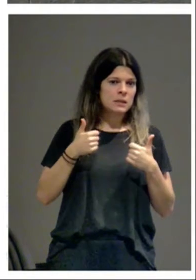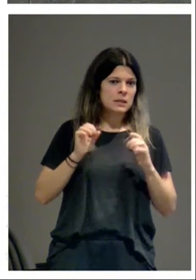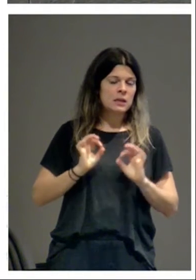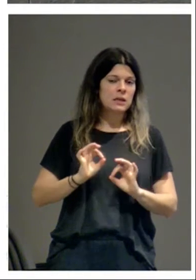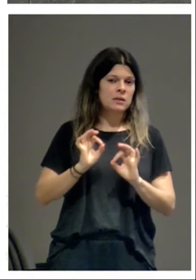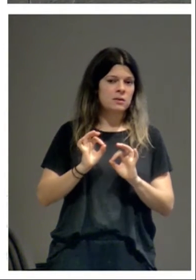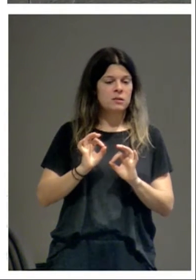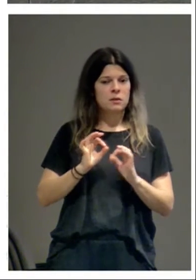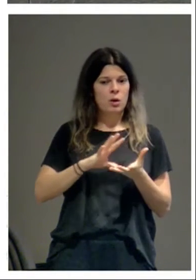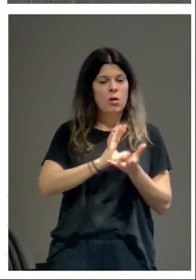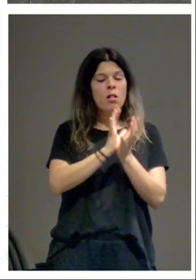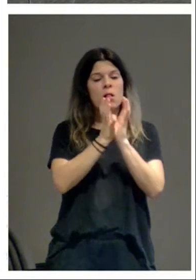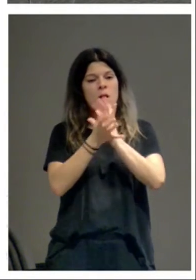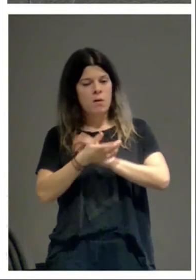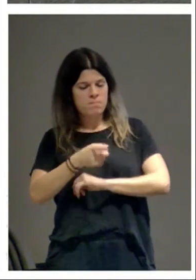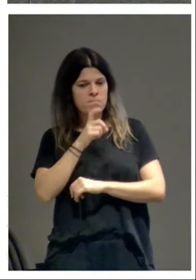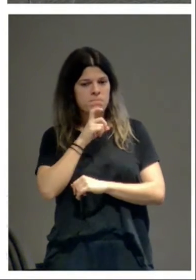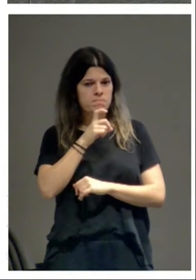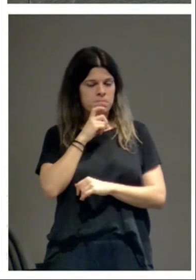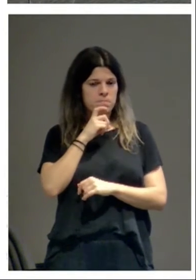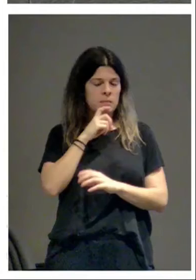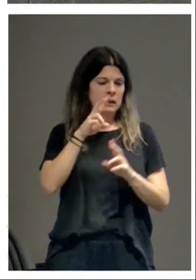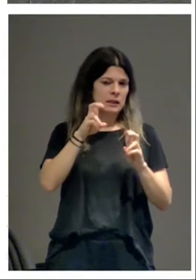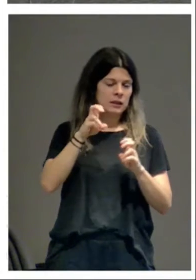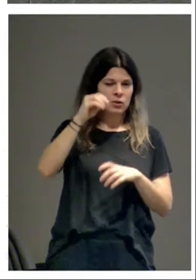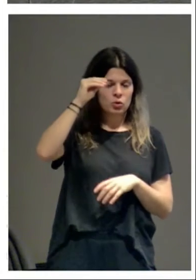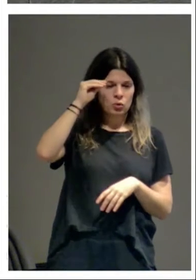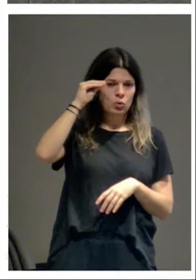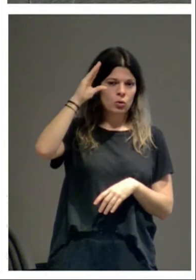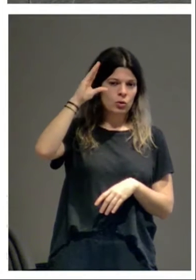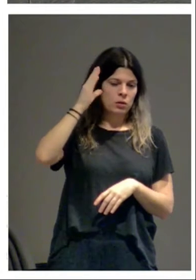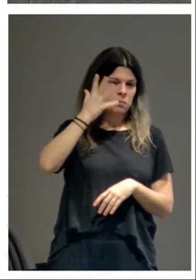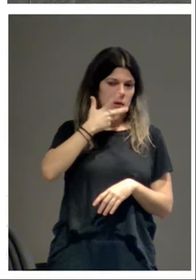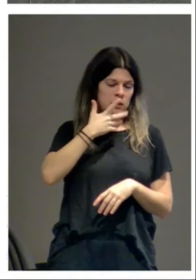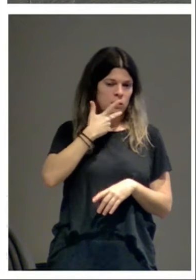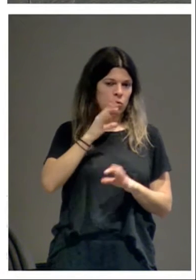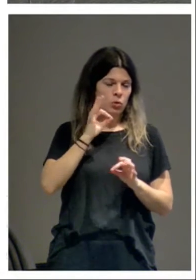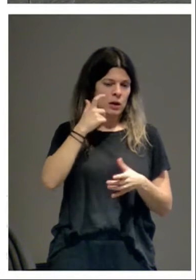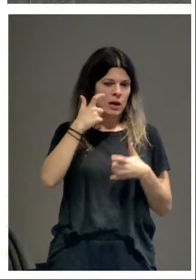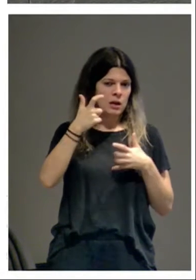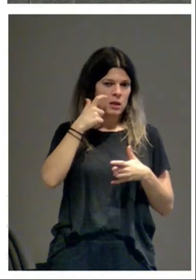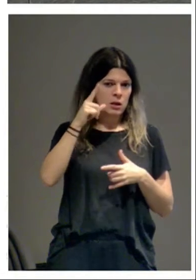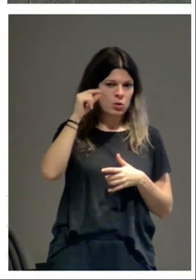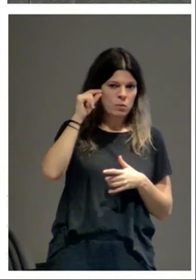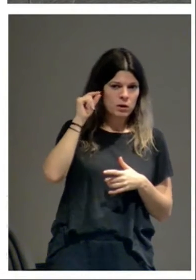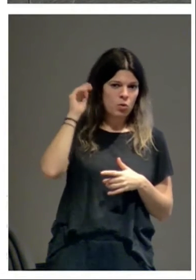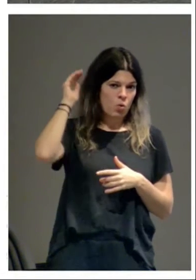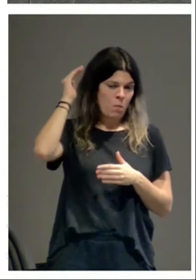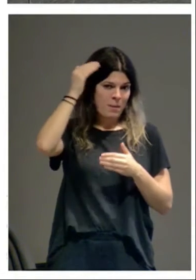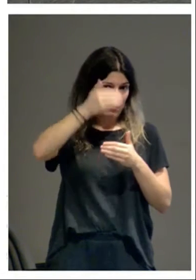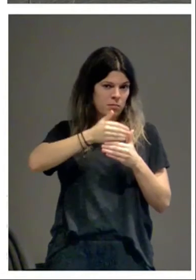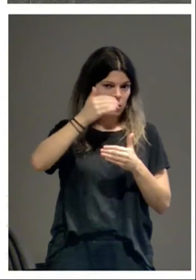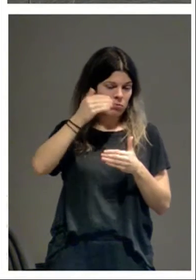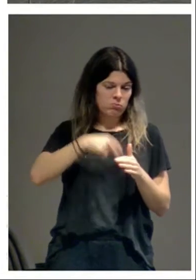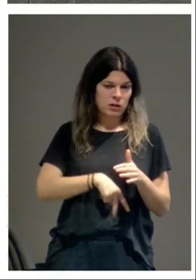complejización del conocimiento del arte románico, del arte medieval en general.